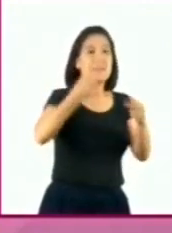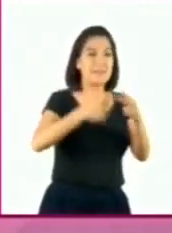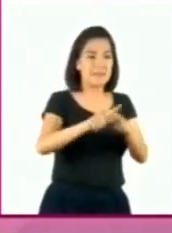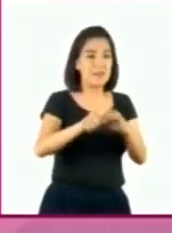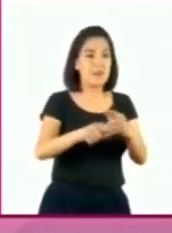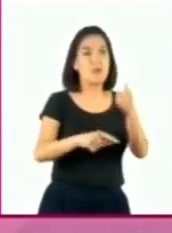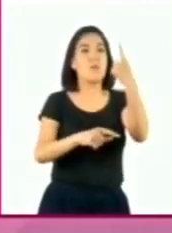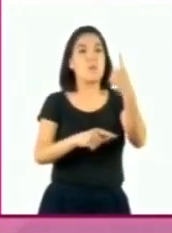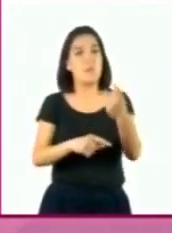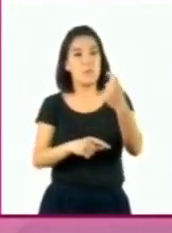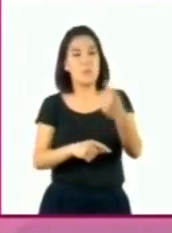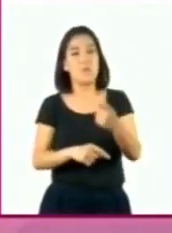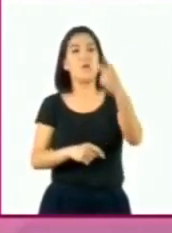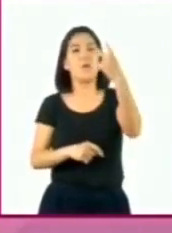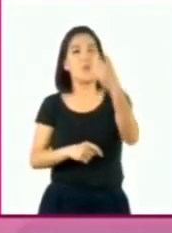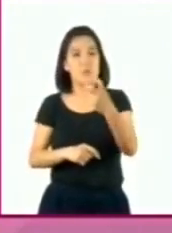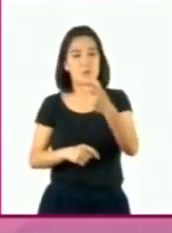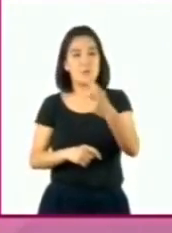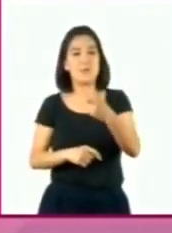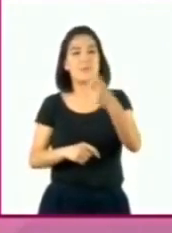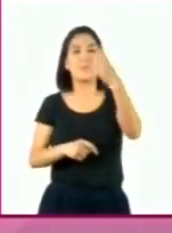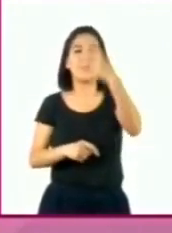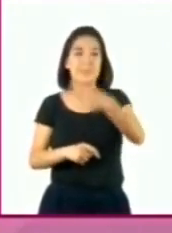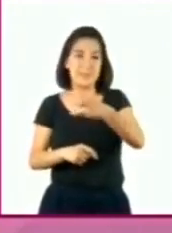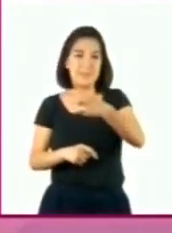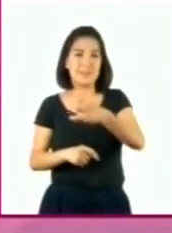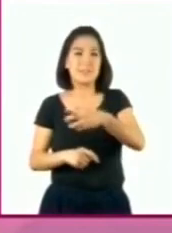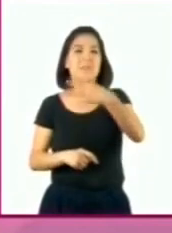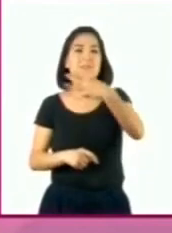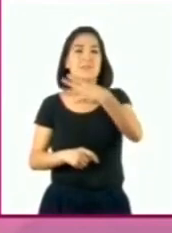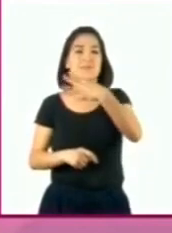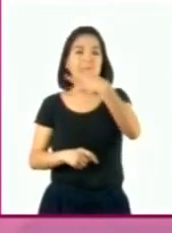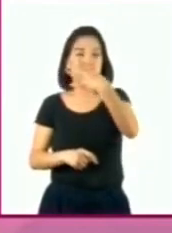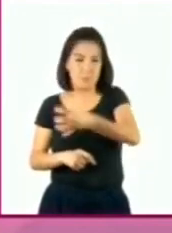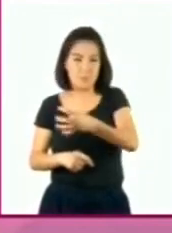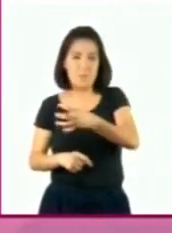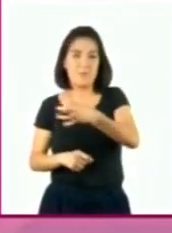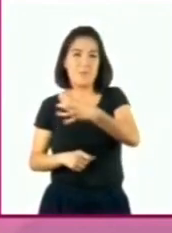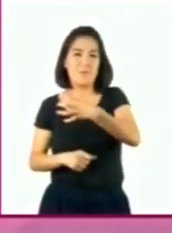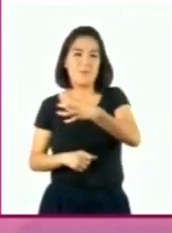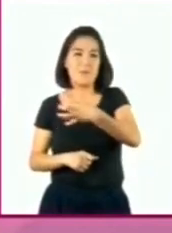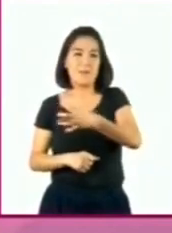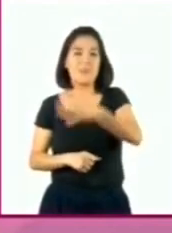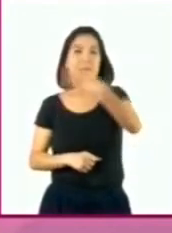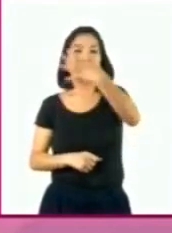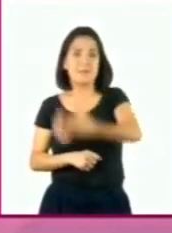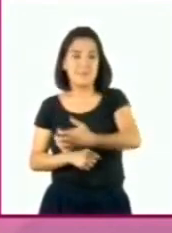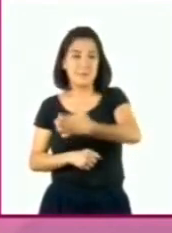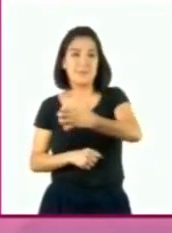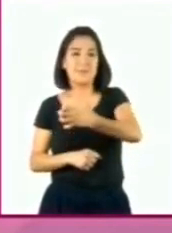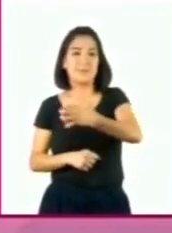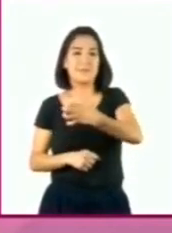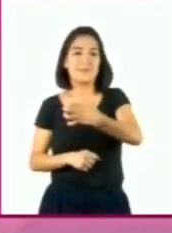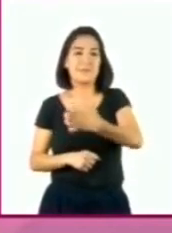1, 2, 3, 4, 5,